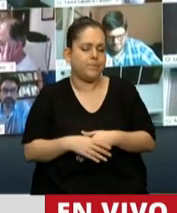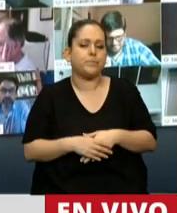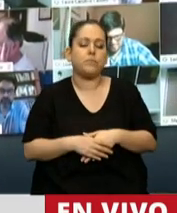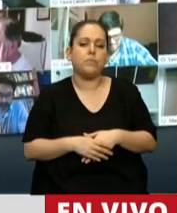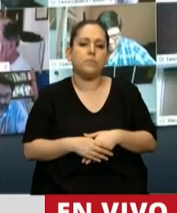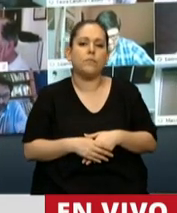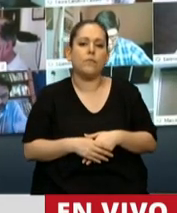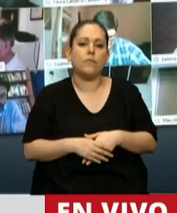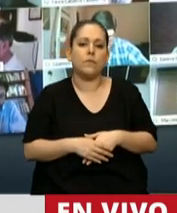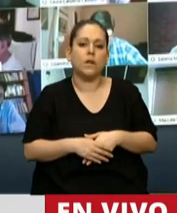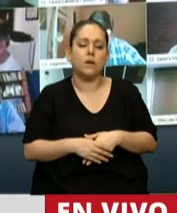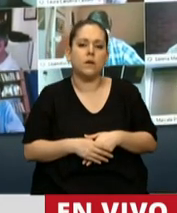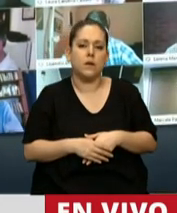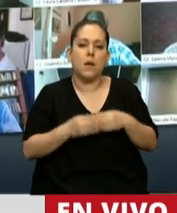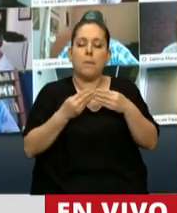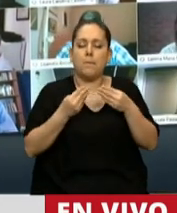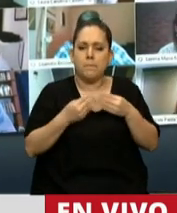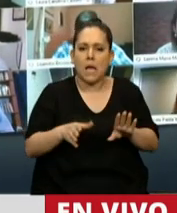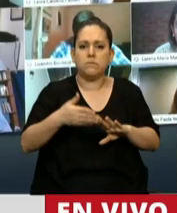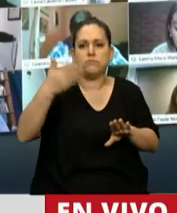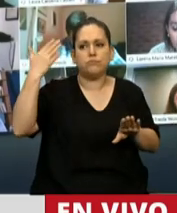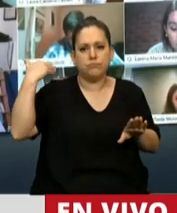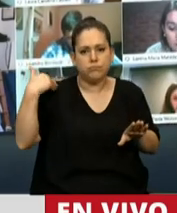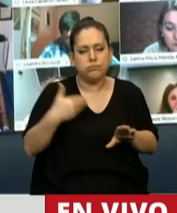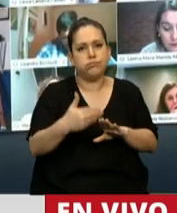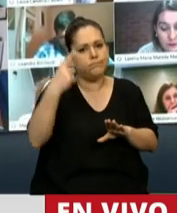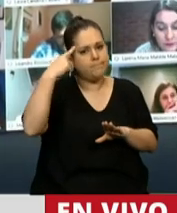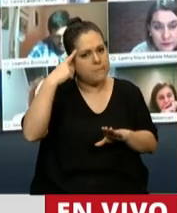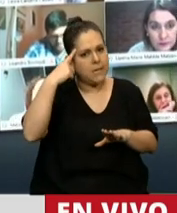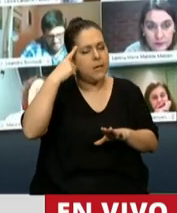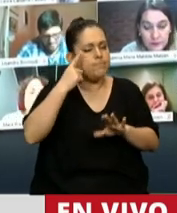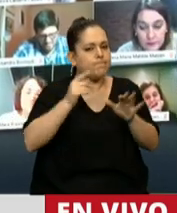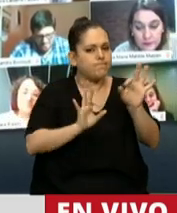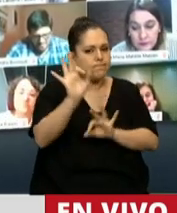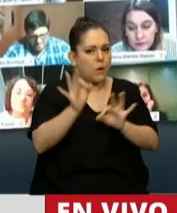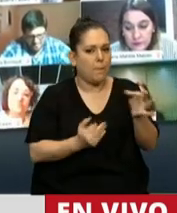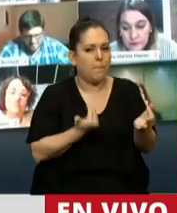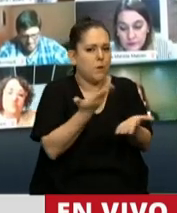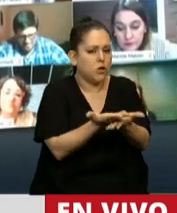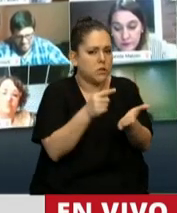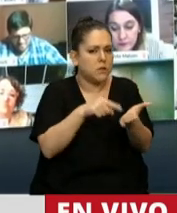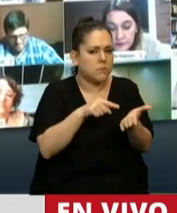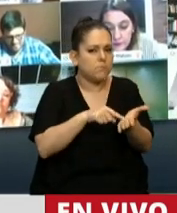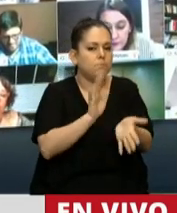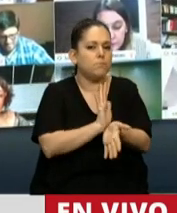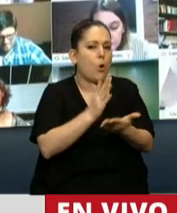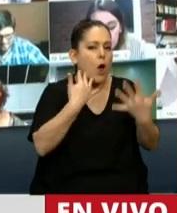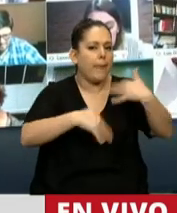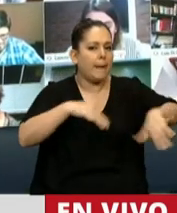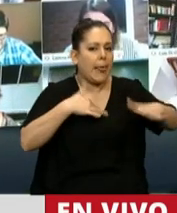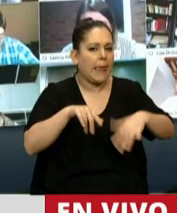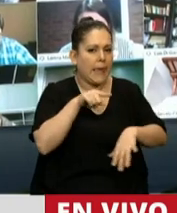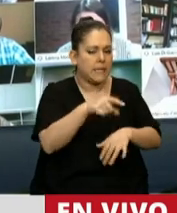el primer momento, el impulso fue el trabajar en un proyecto. Fue trabajar en la emergencia